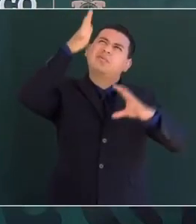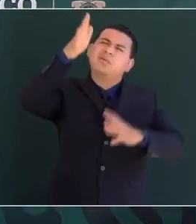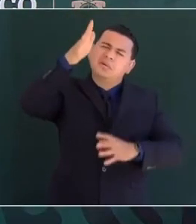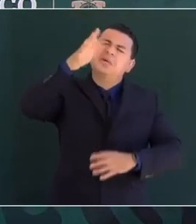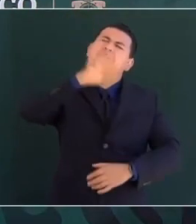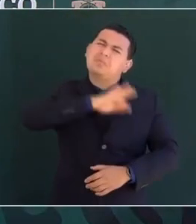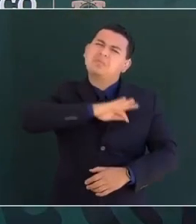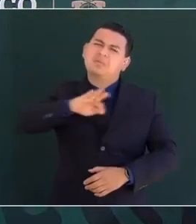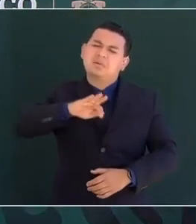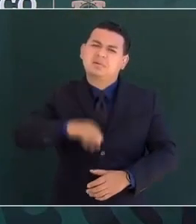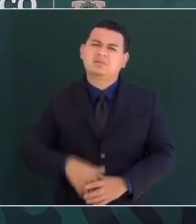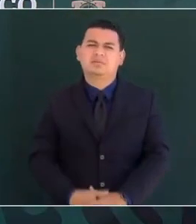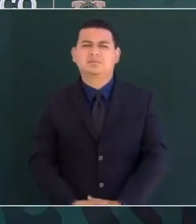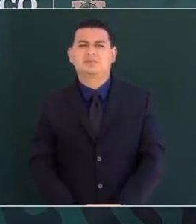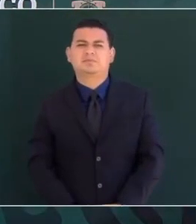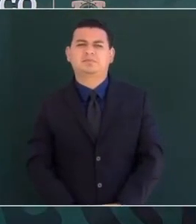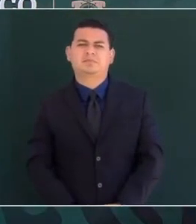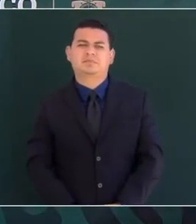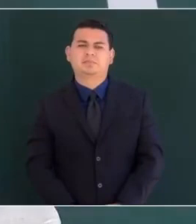gente de Norteamérica.